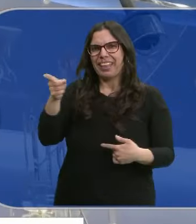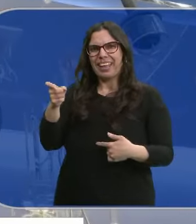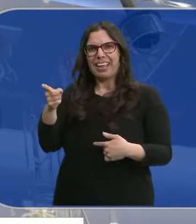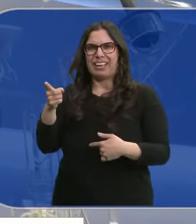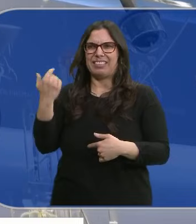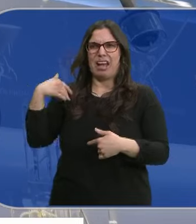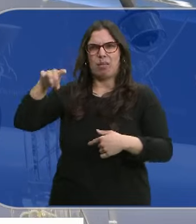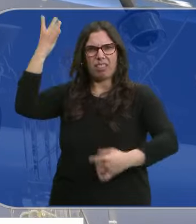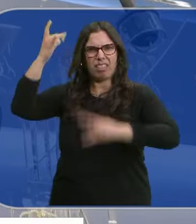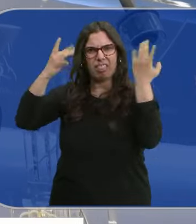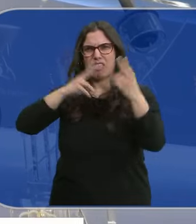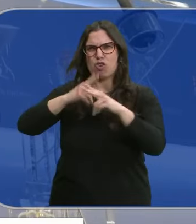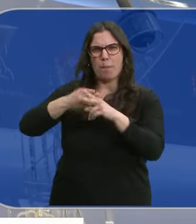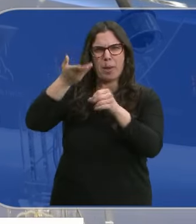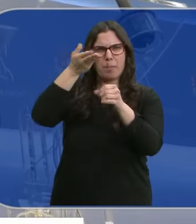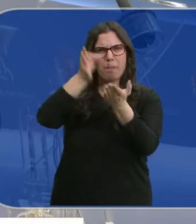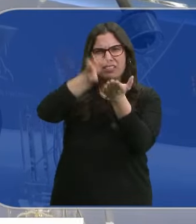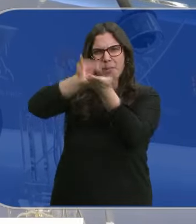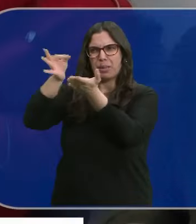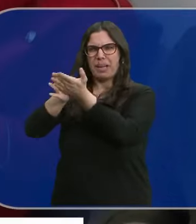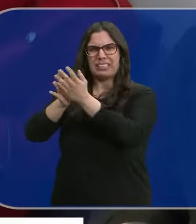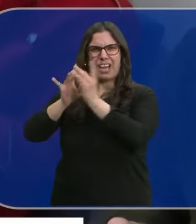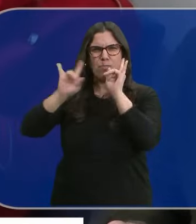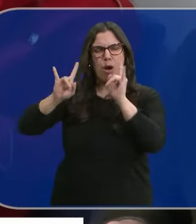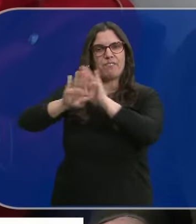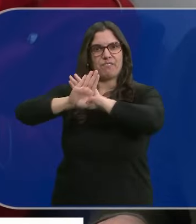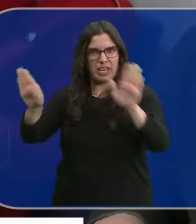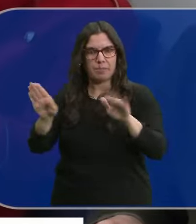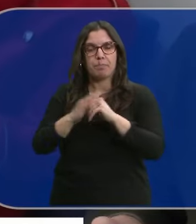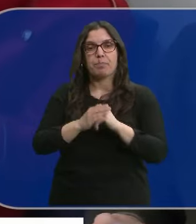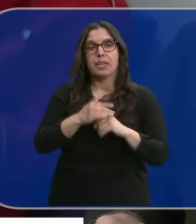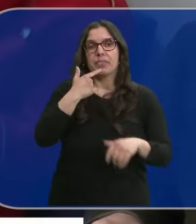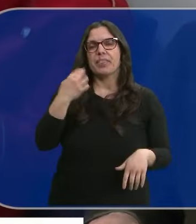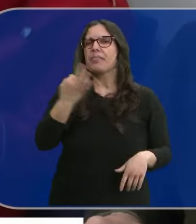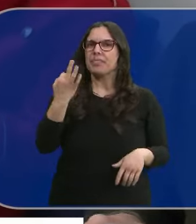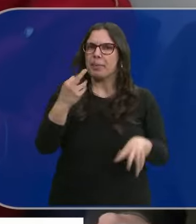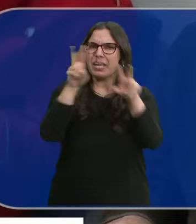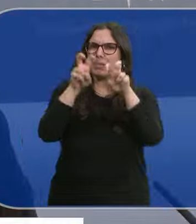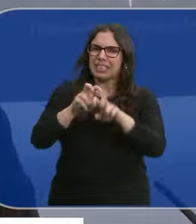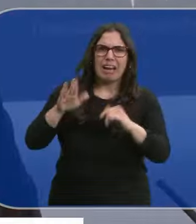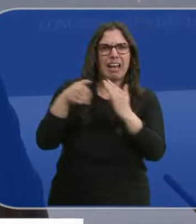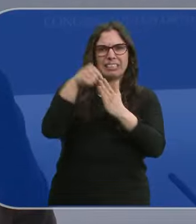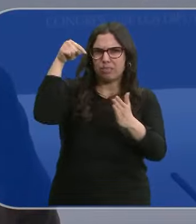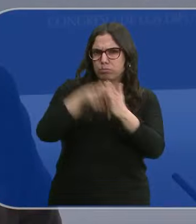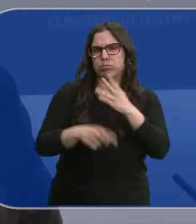ensuciar nombres y de hacer ruido. Por su parte, Sumar reclama que la investigación llegue hasta el final.